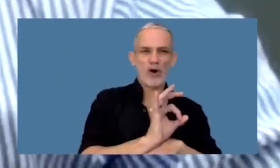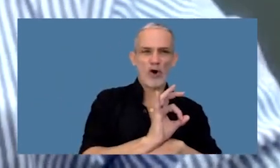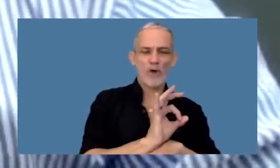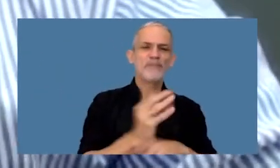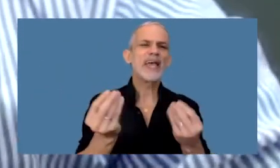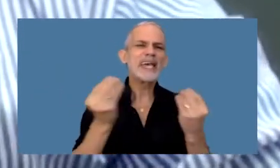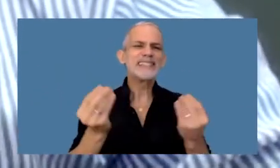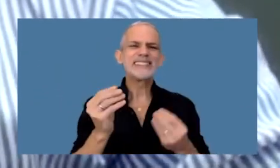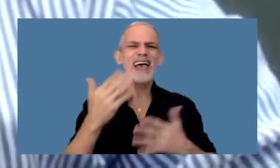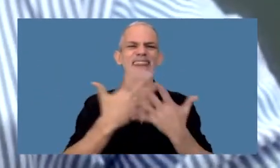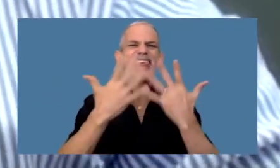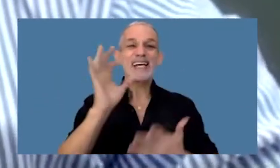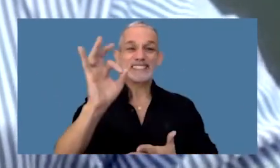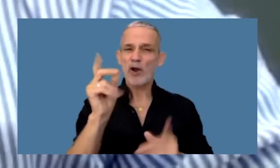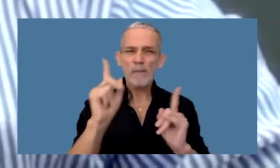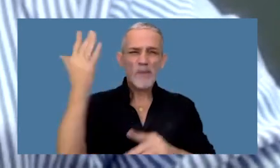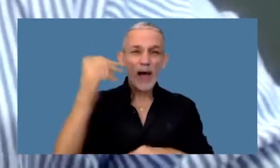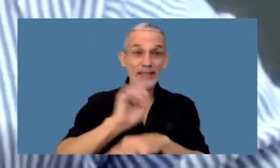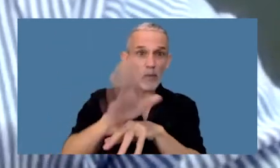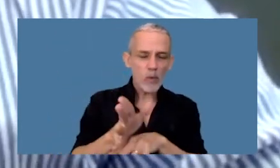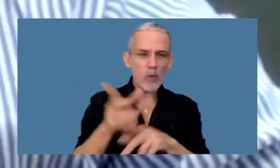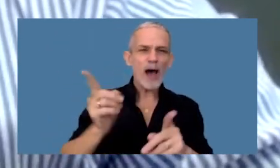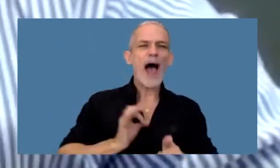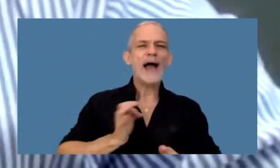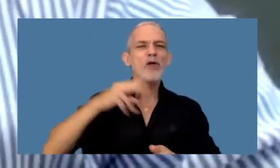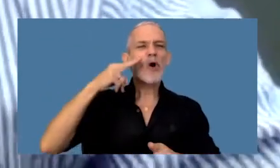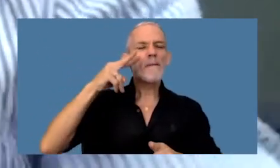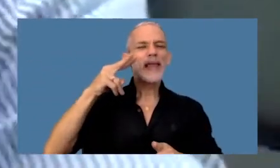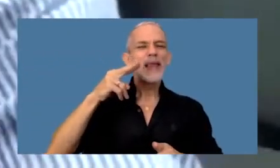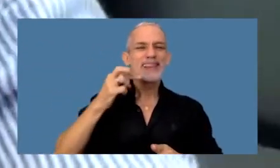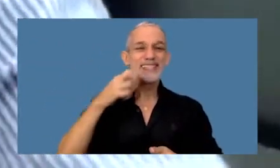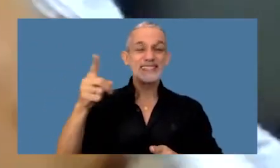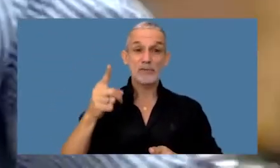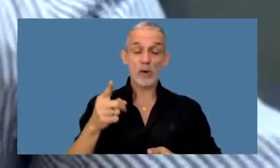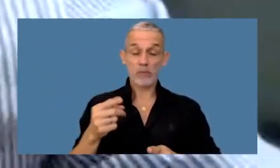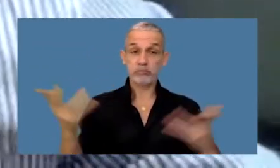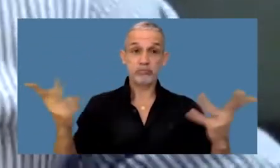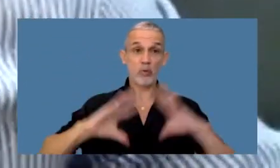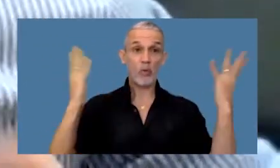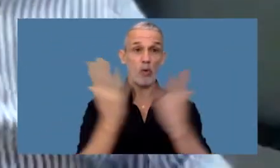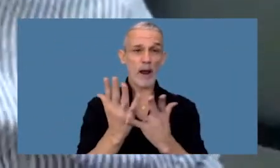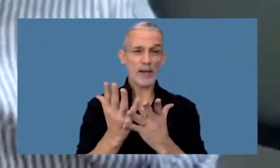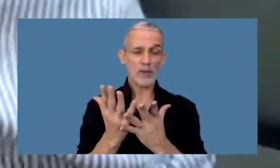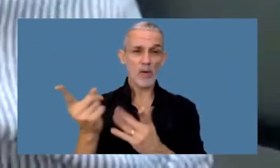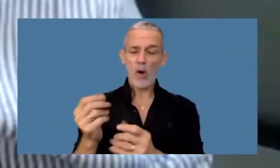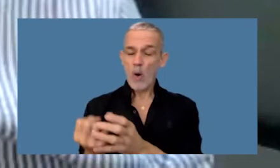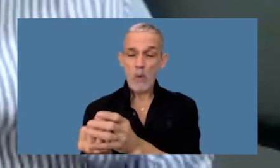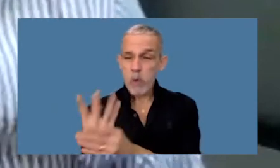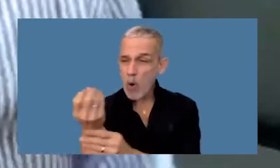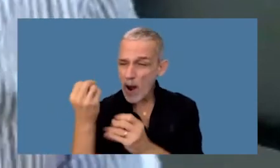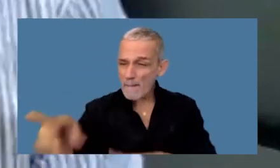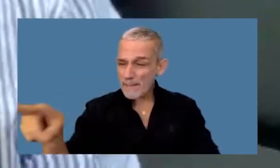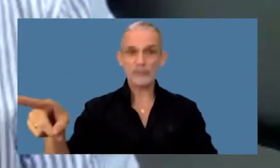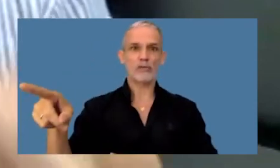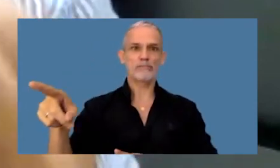acuérdense coronavirus en Wuhan en diciembre del 2019 para lo cual la humanidad tardó dos años en resolver